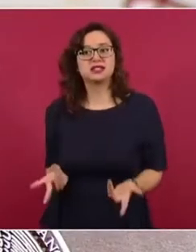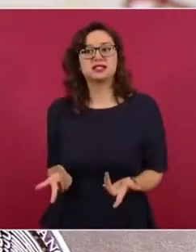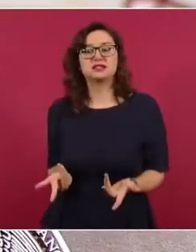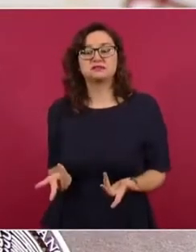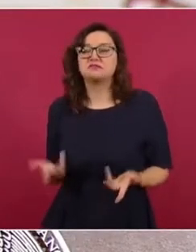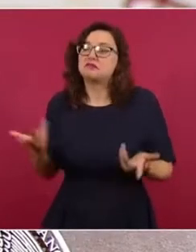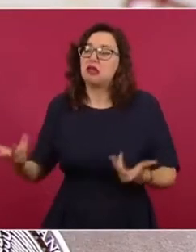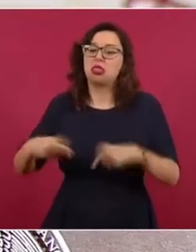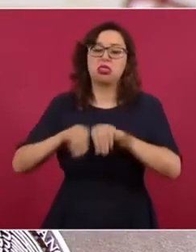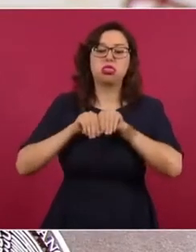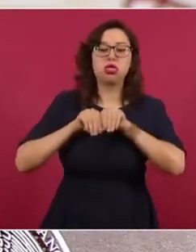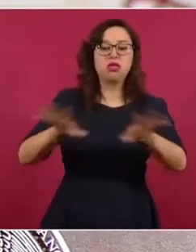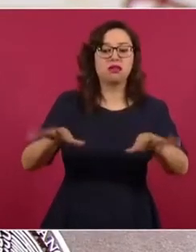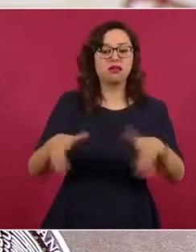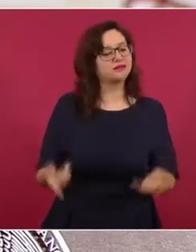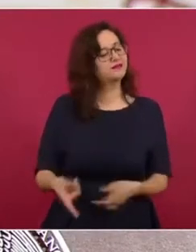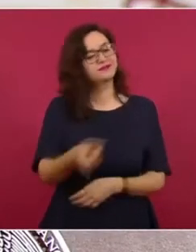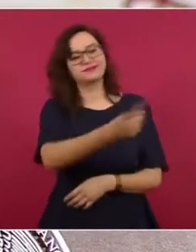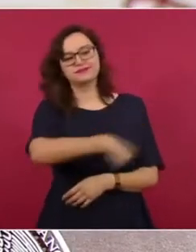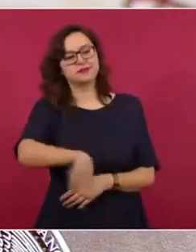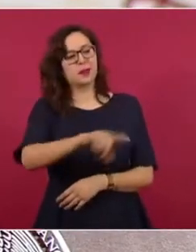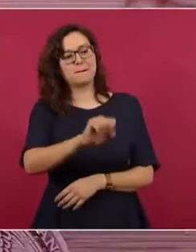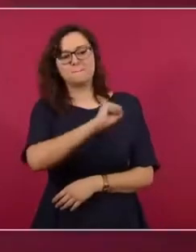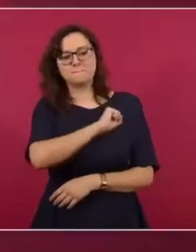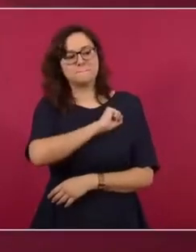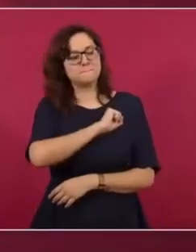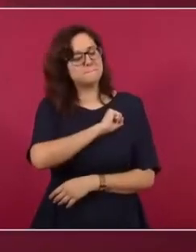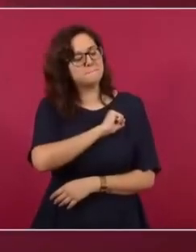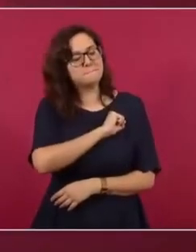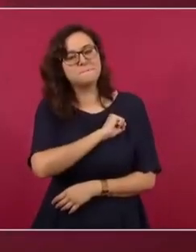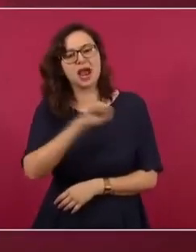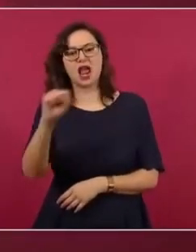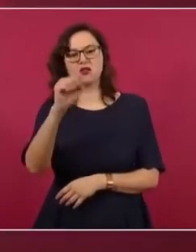perversa, falsifican la realidad para atacar al gobierno.